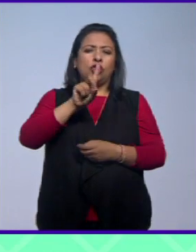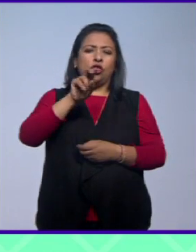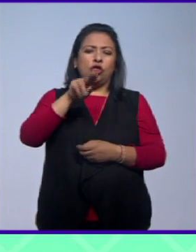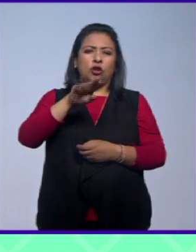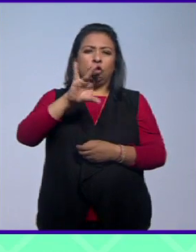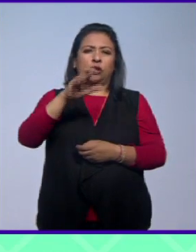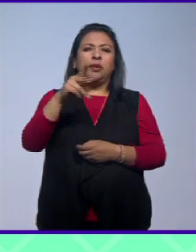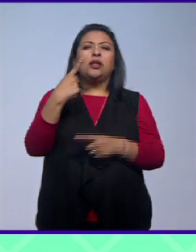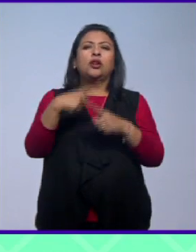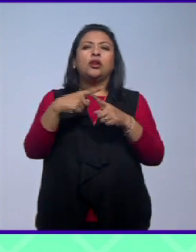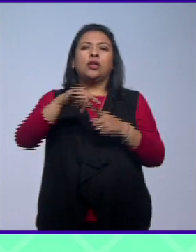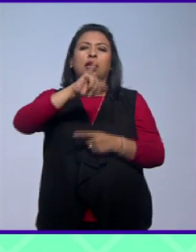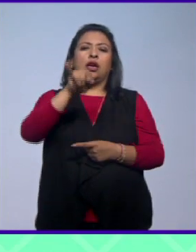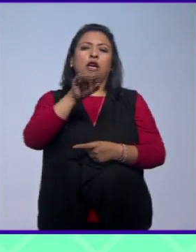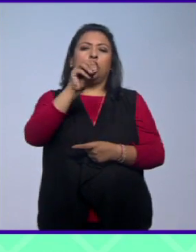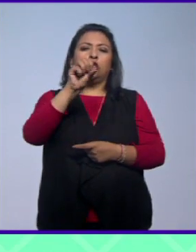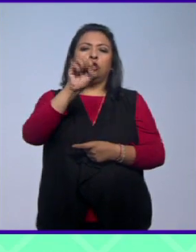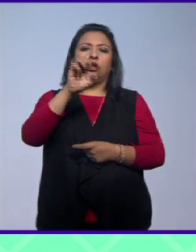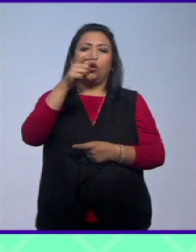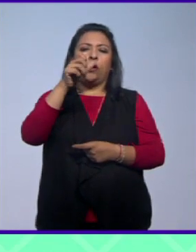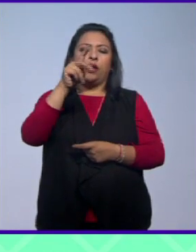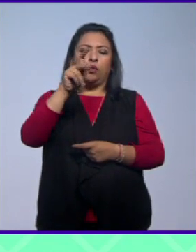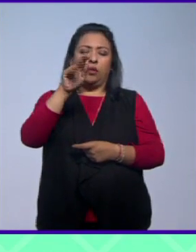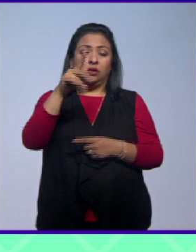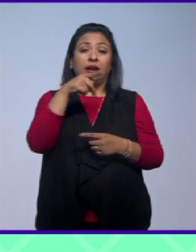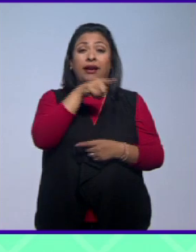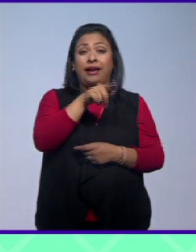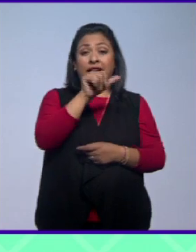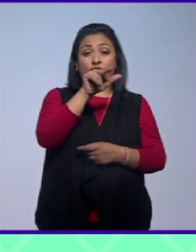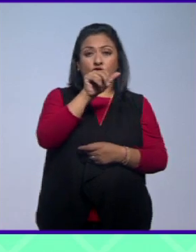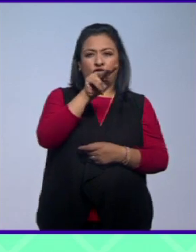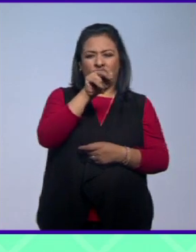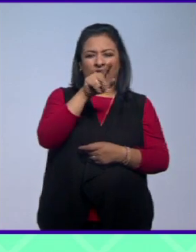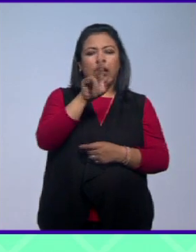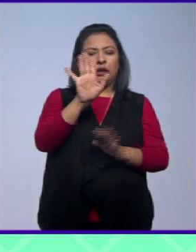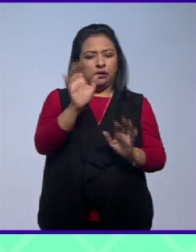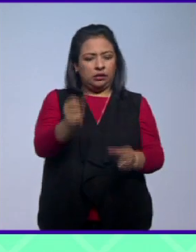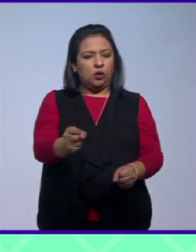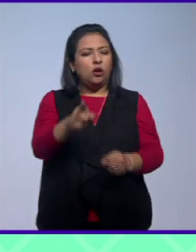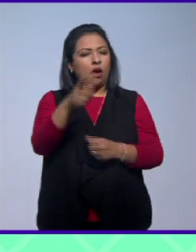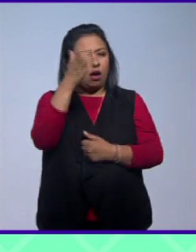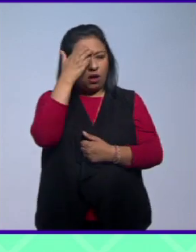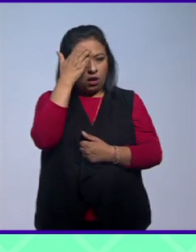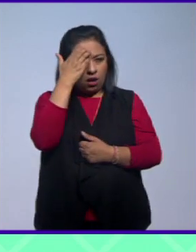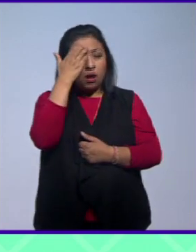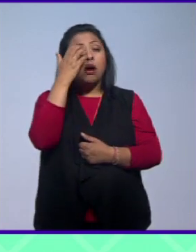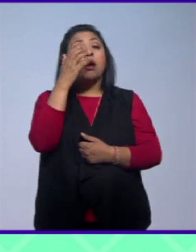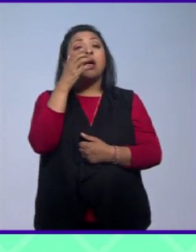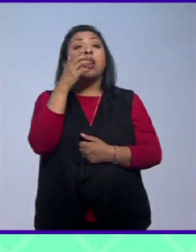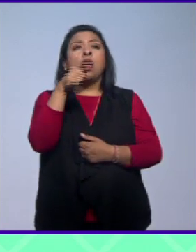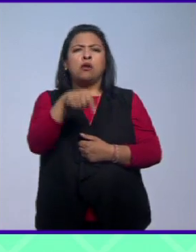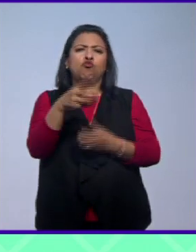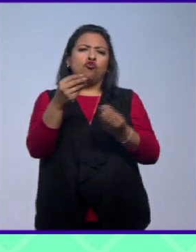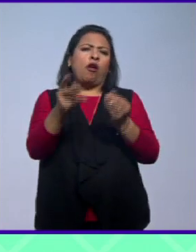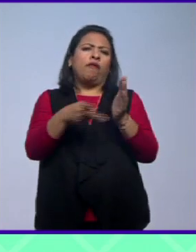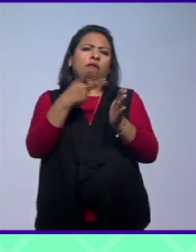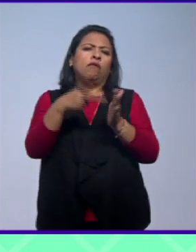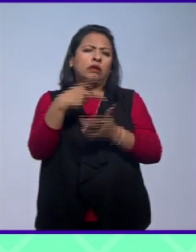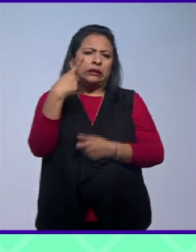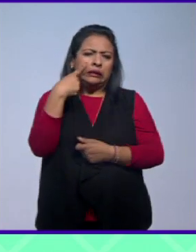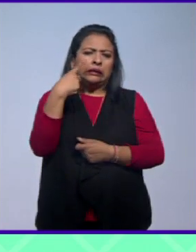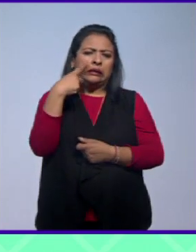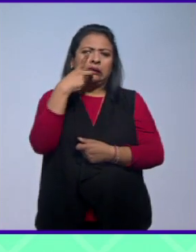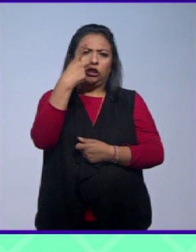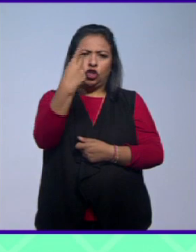supuesto a José Guadalupe Posada. Él es Antonio Venegas Arroyo seguramente ya habrán escuchado hablar de él porque aquí lo hemos mencionado en varias